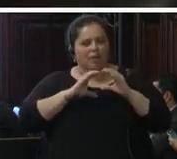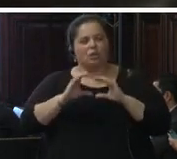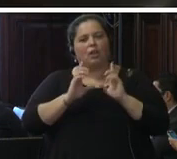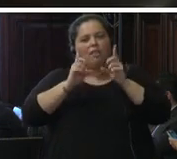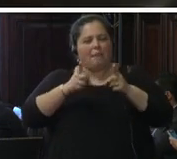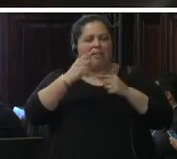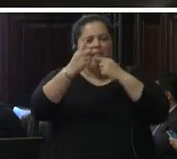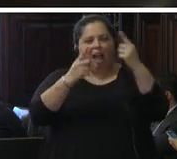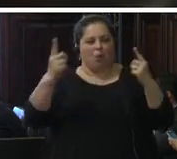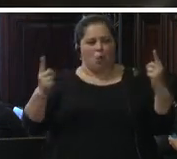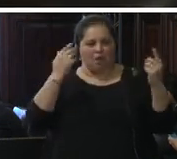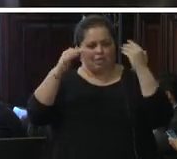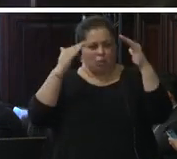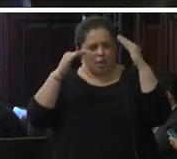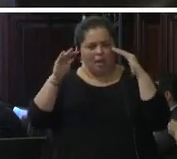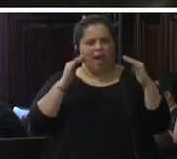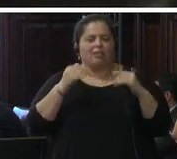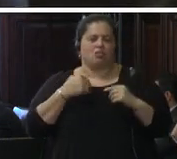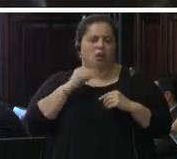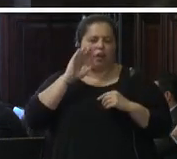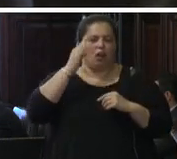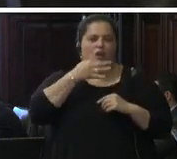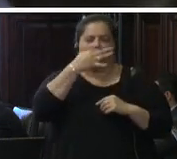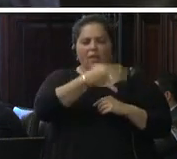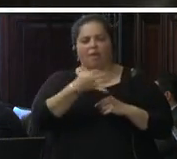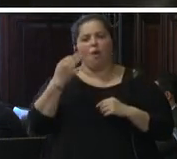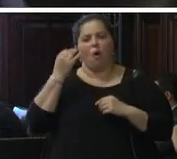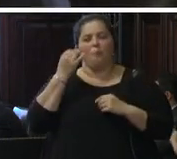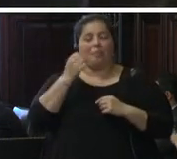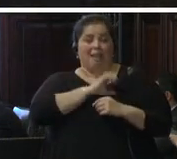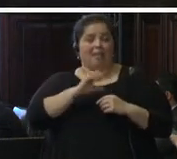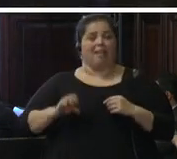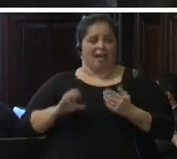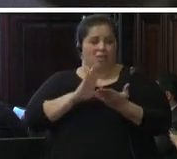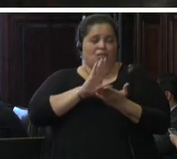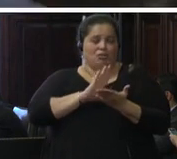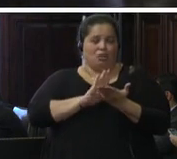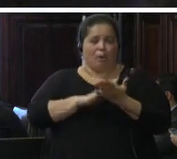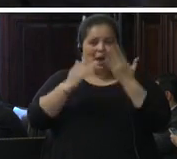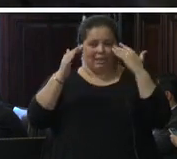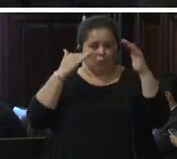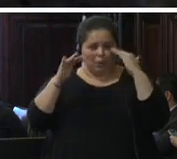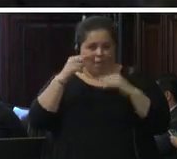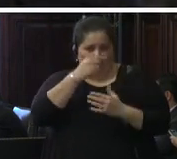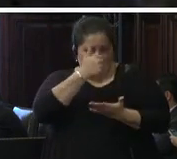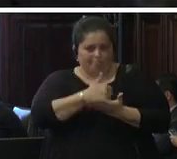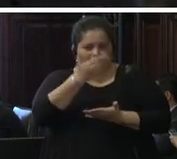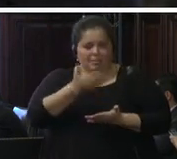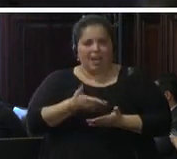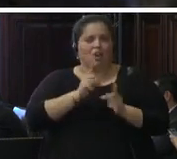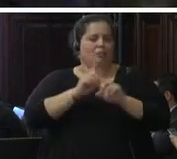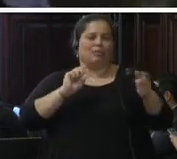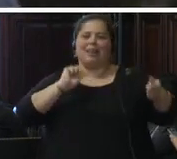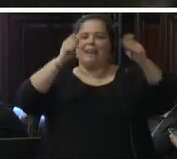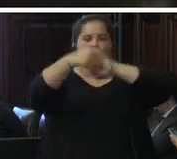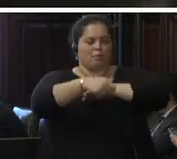autoridades y reconoco lo que ha dicho el estado hablando de las autoridades presentes no vamos a reformar el sistema